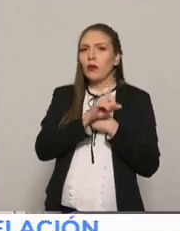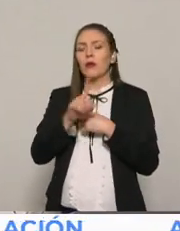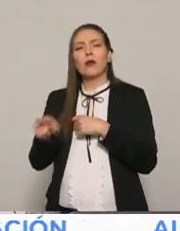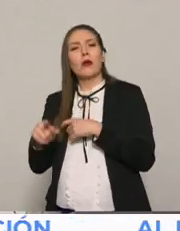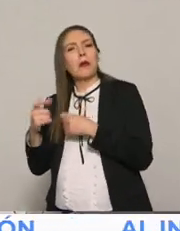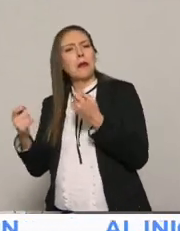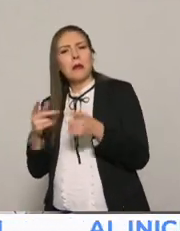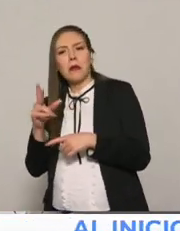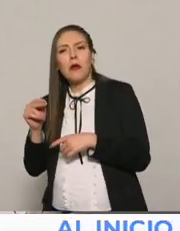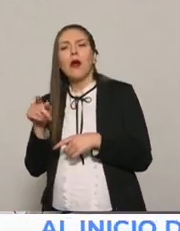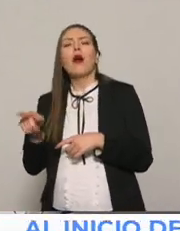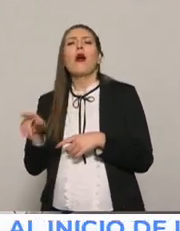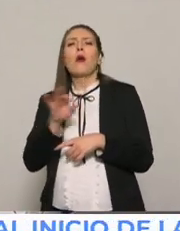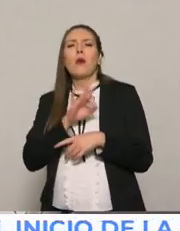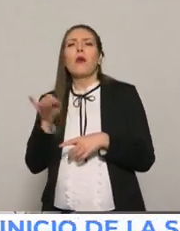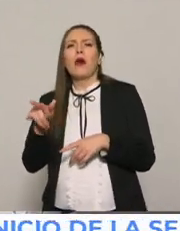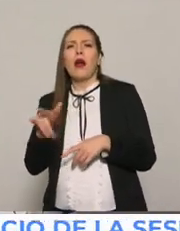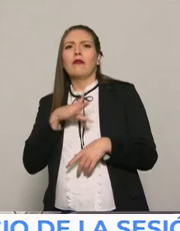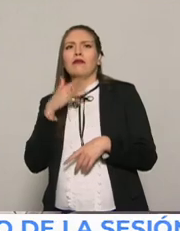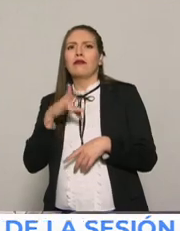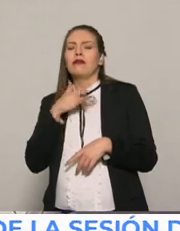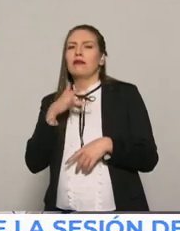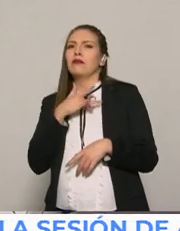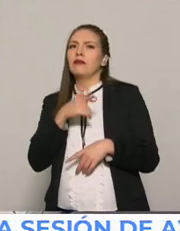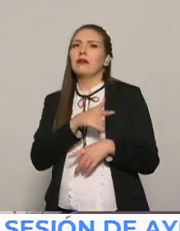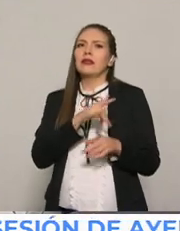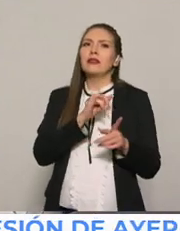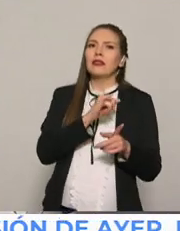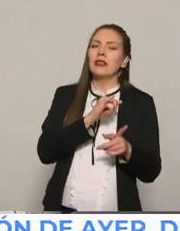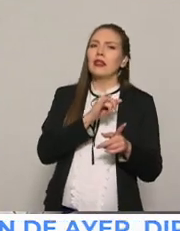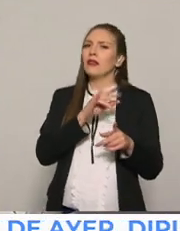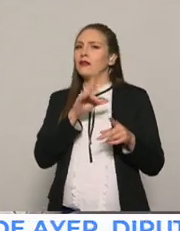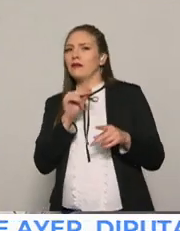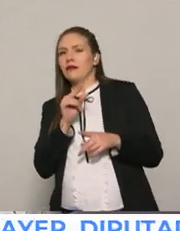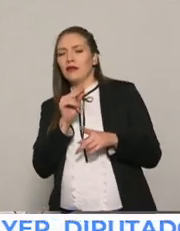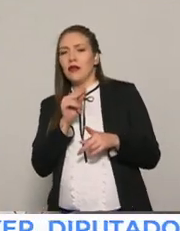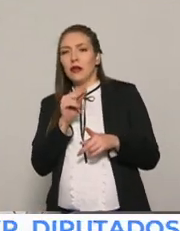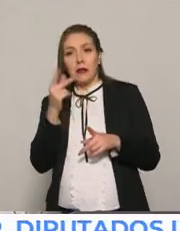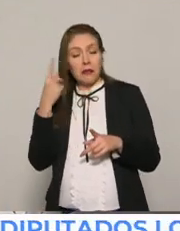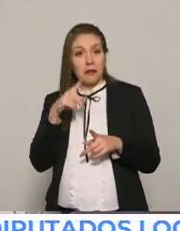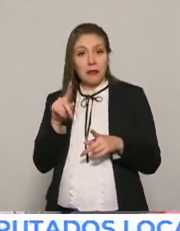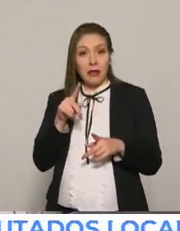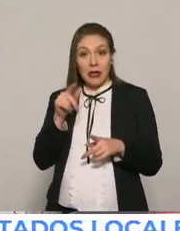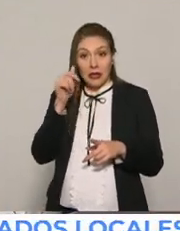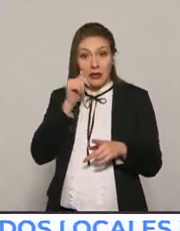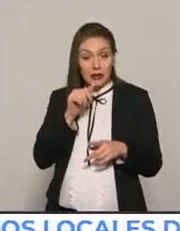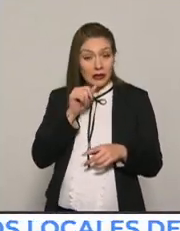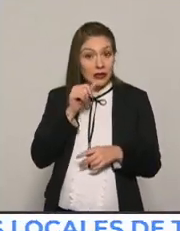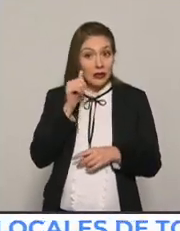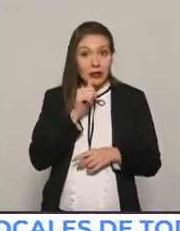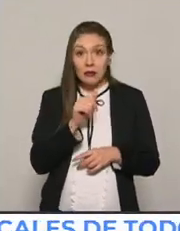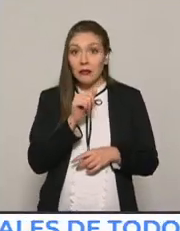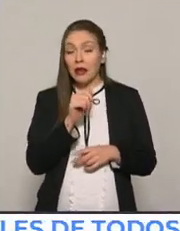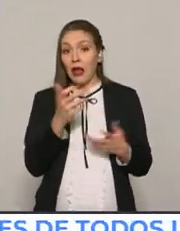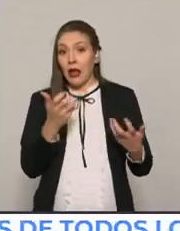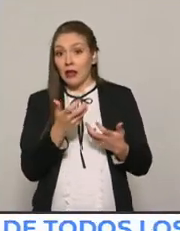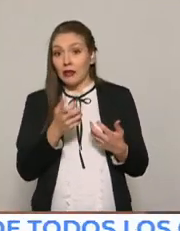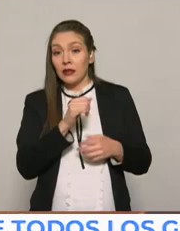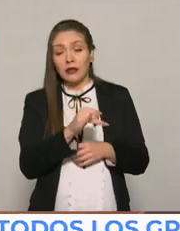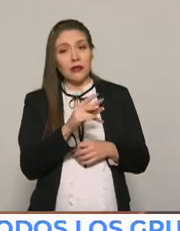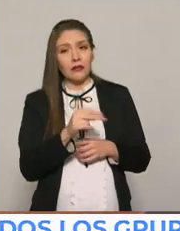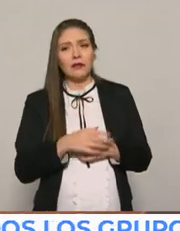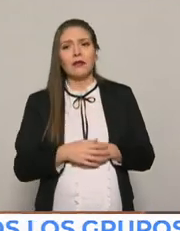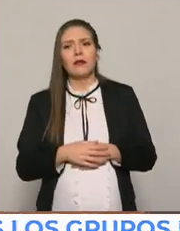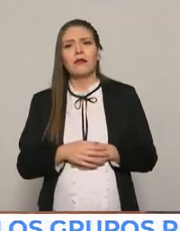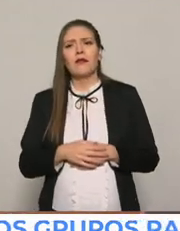de que participen en este tipo de retos. Sin embargo, no es garantía, ¿no? La pregunta sería, ¿a partir de cuándo tendremos como humanos